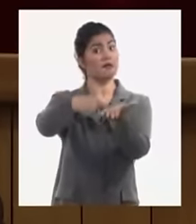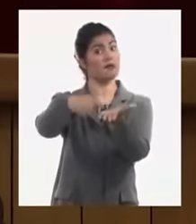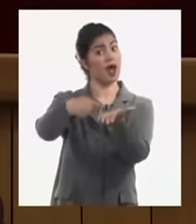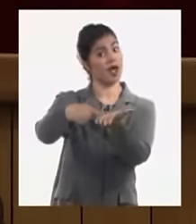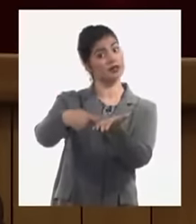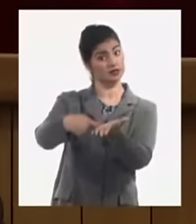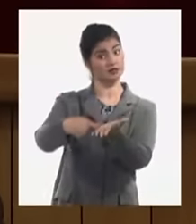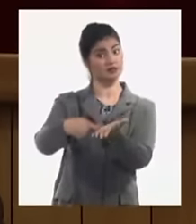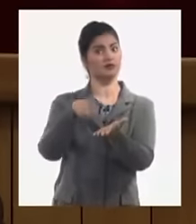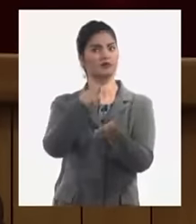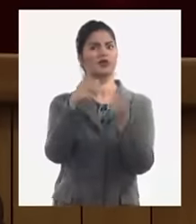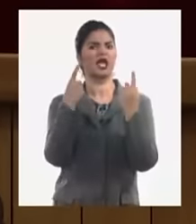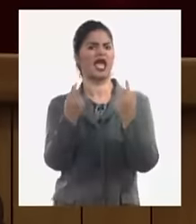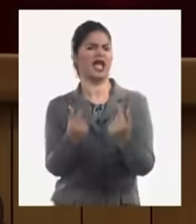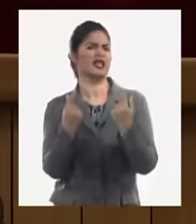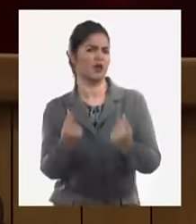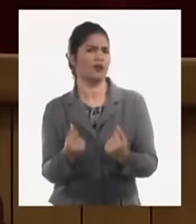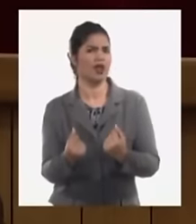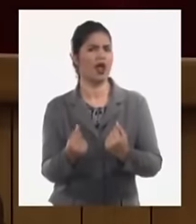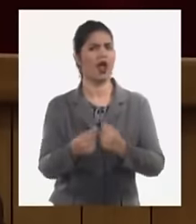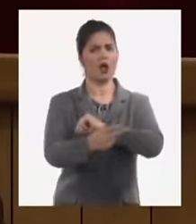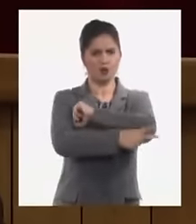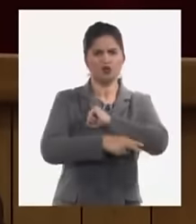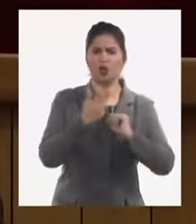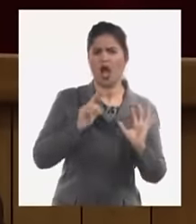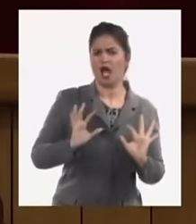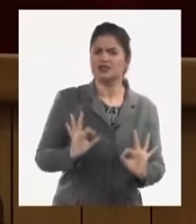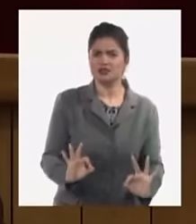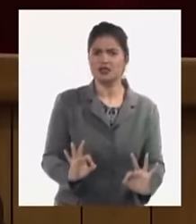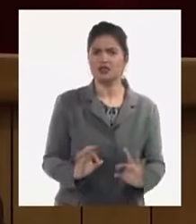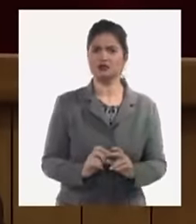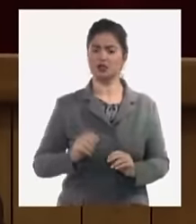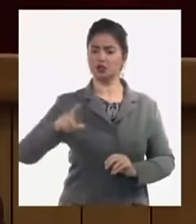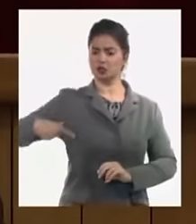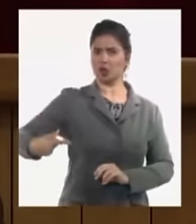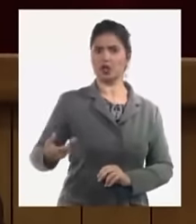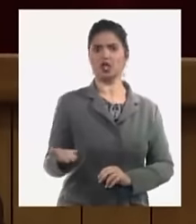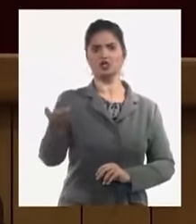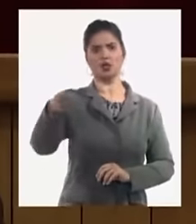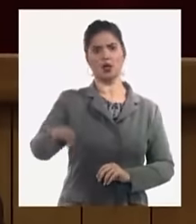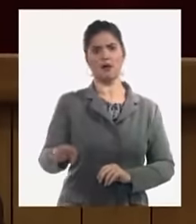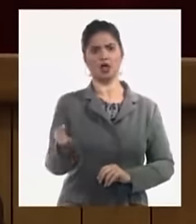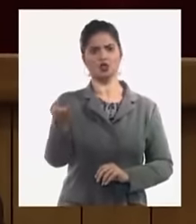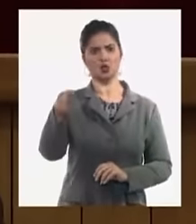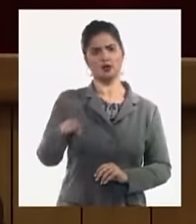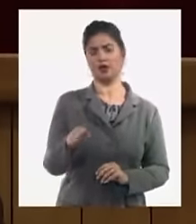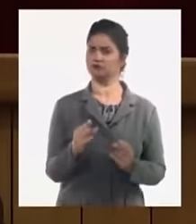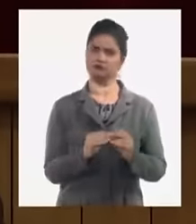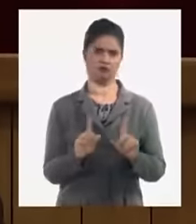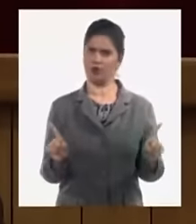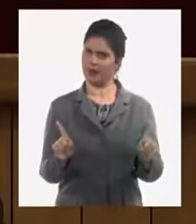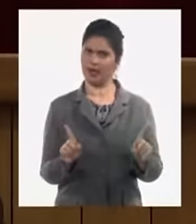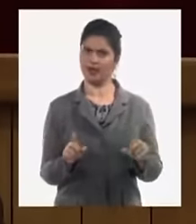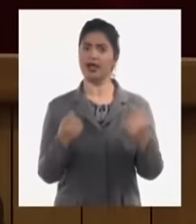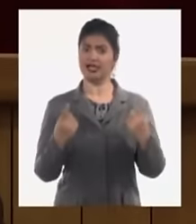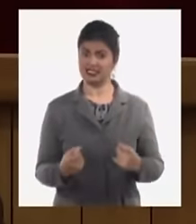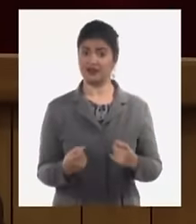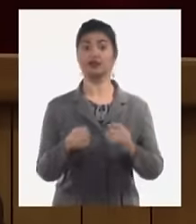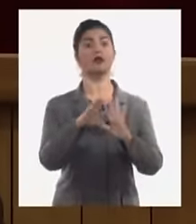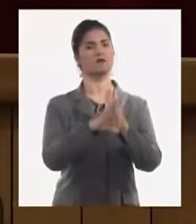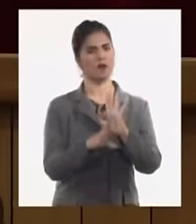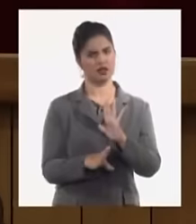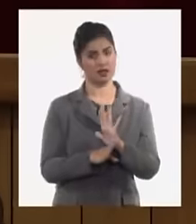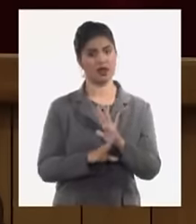en qué economía del mundo existe eso y nosotros tenemos que incluso llegar a tomar medidas cuando no se quieran bajar esos precios